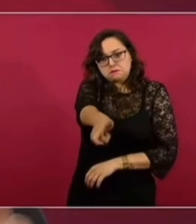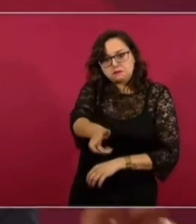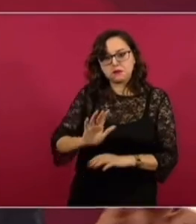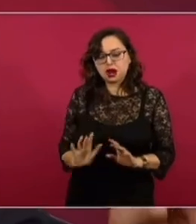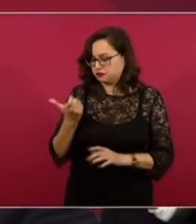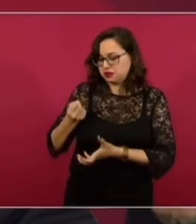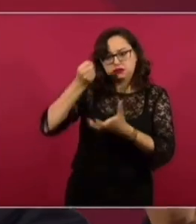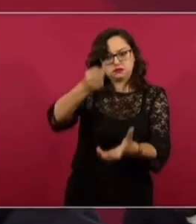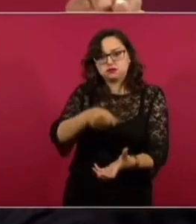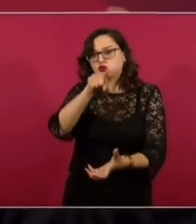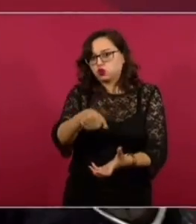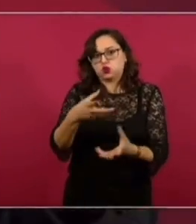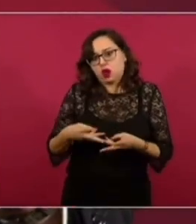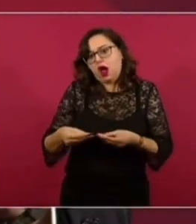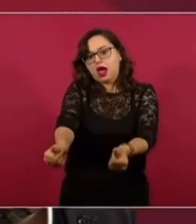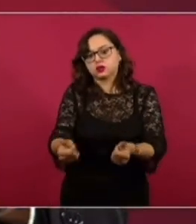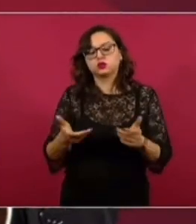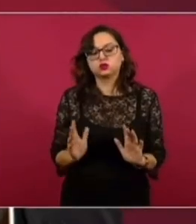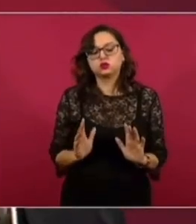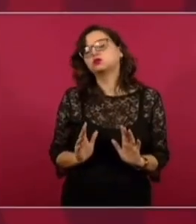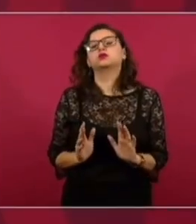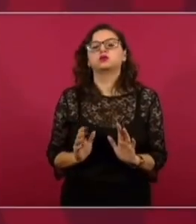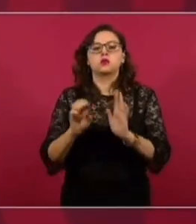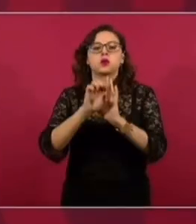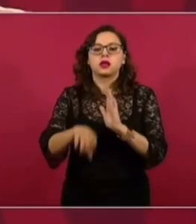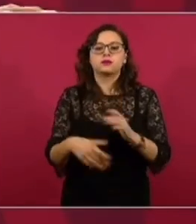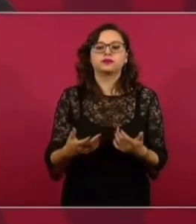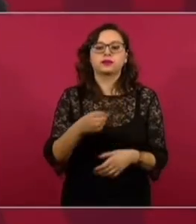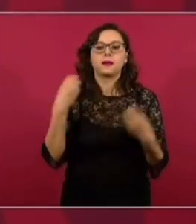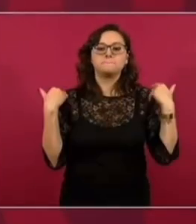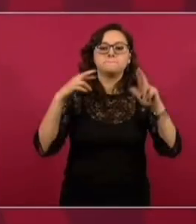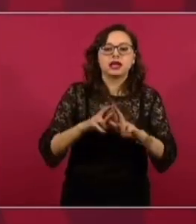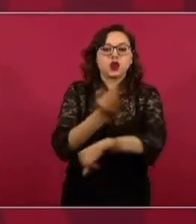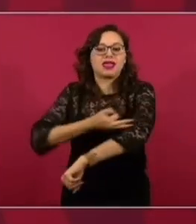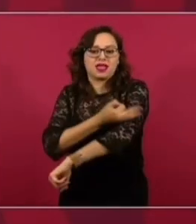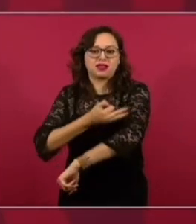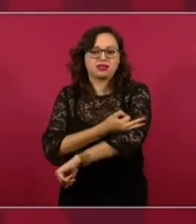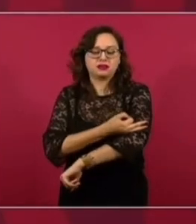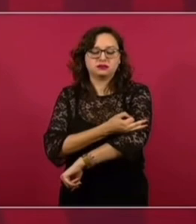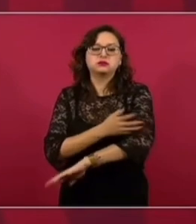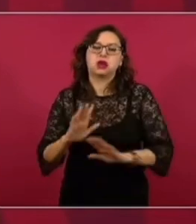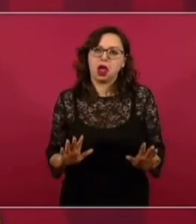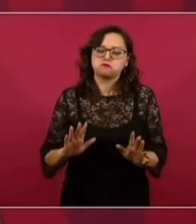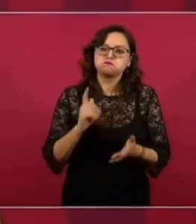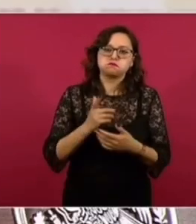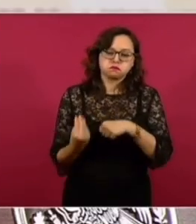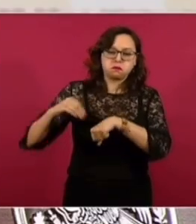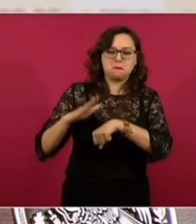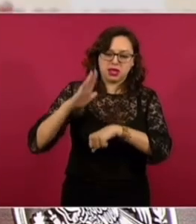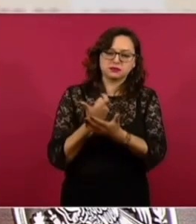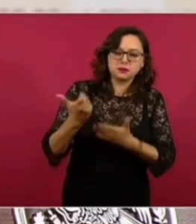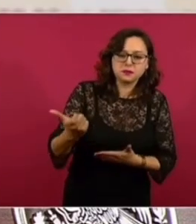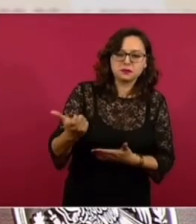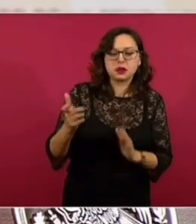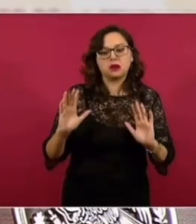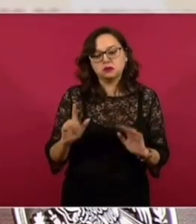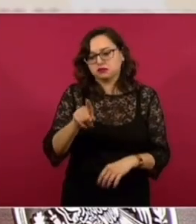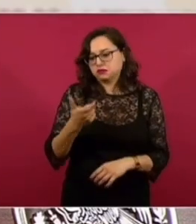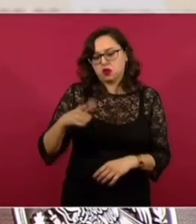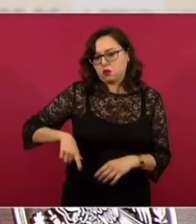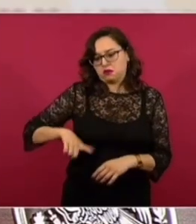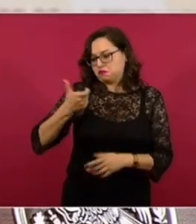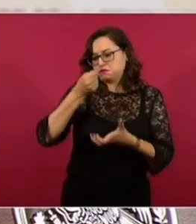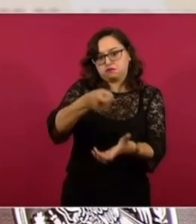pagarle a los maestros y que ellos estén pendientes de que vayan los maestros más tiempo.